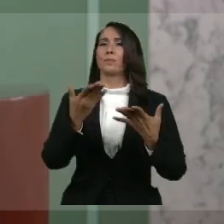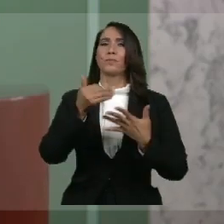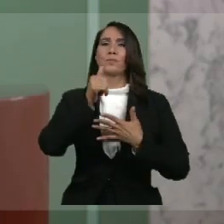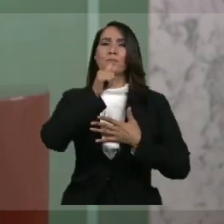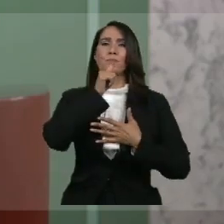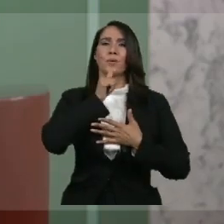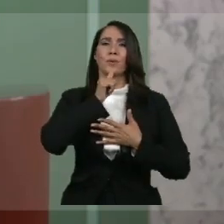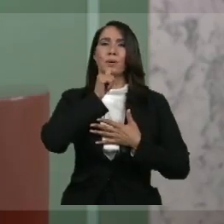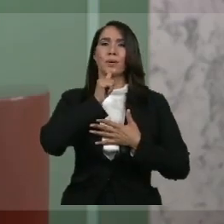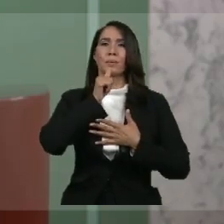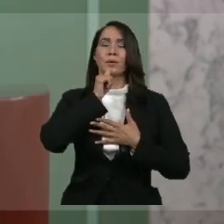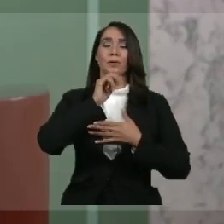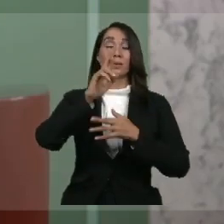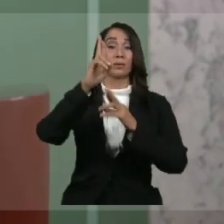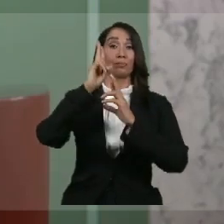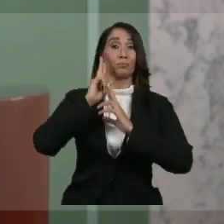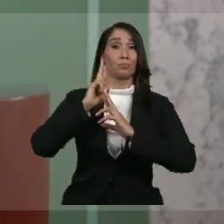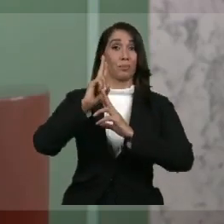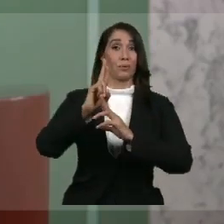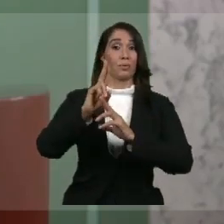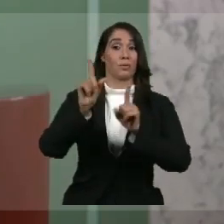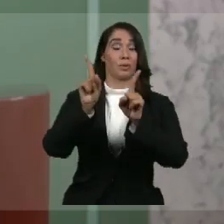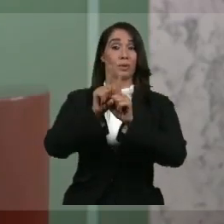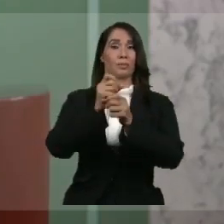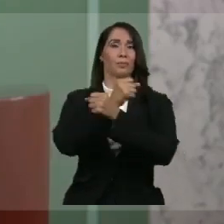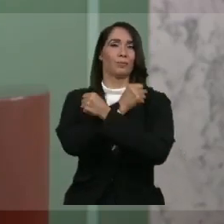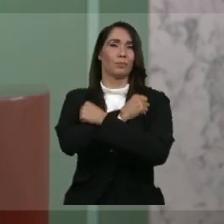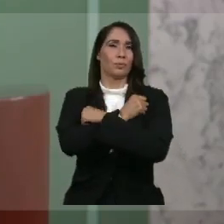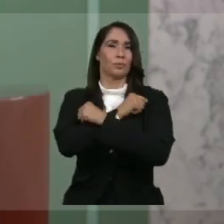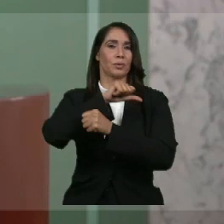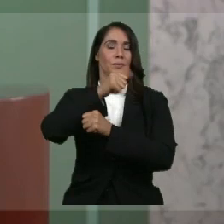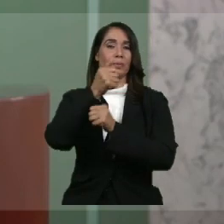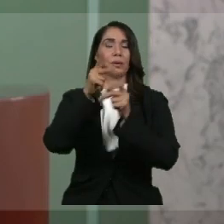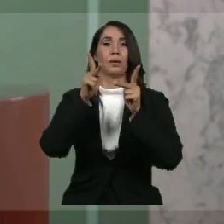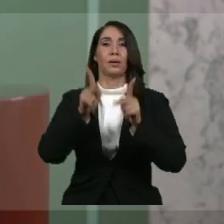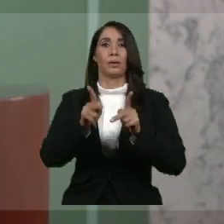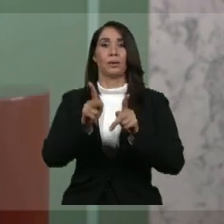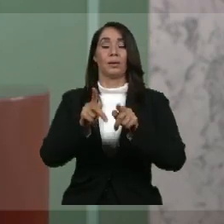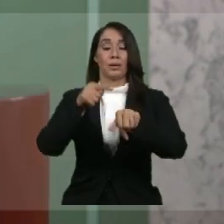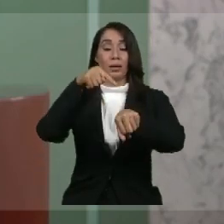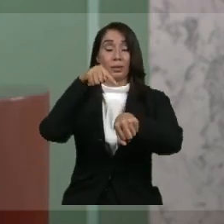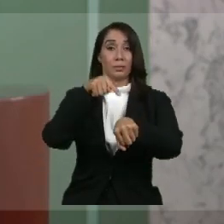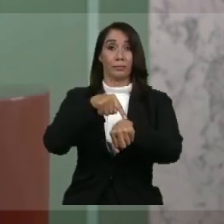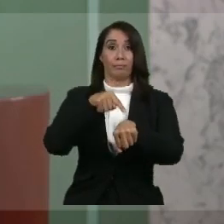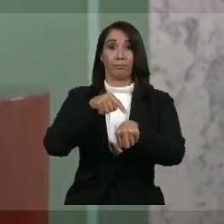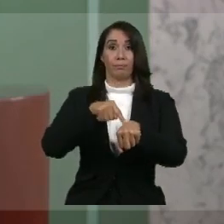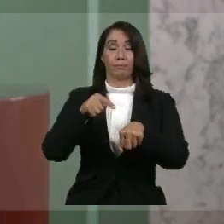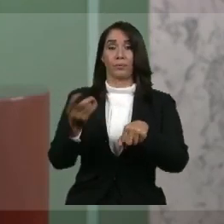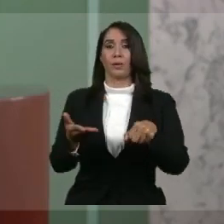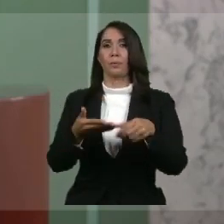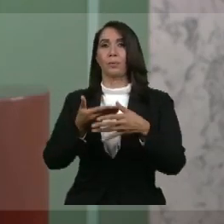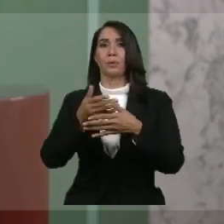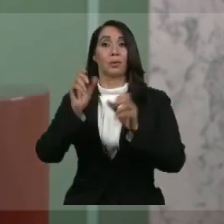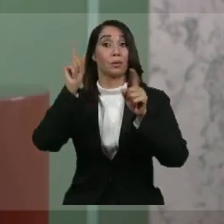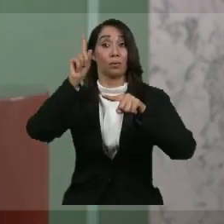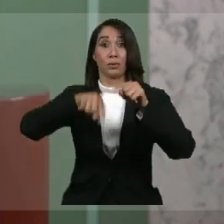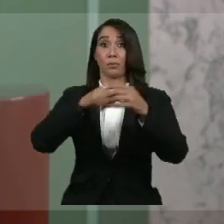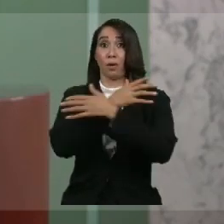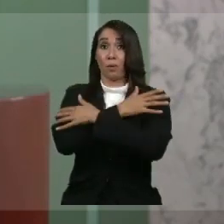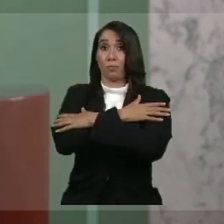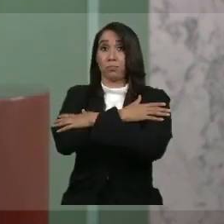de disciplina y sobre todo de amor al otro. En estos tiempos, donde no caben los abrazos,